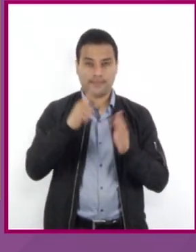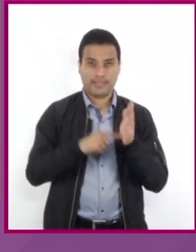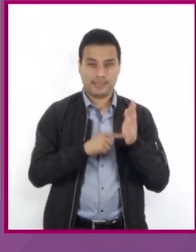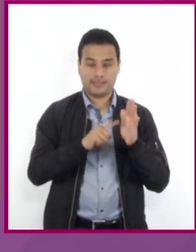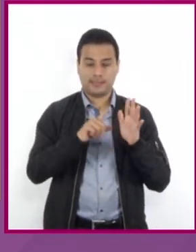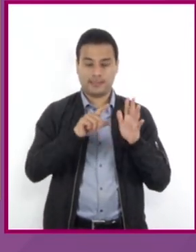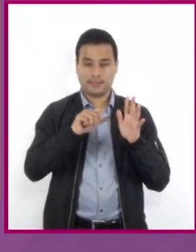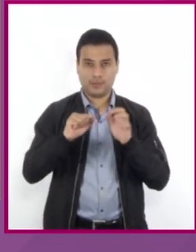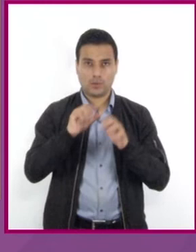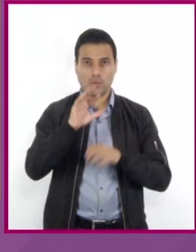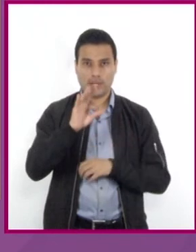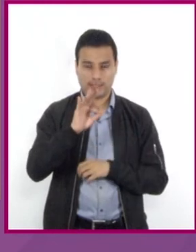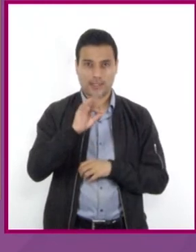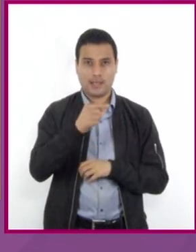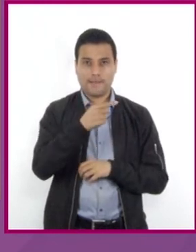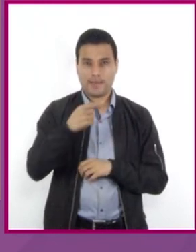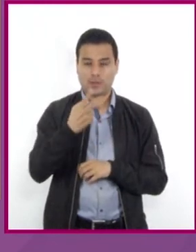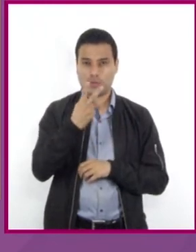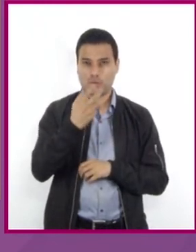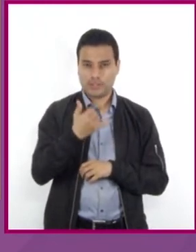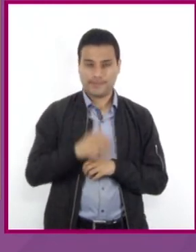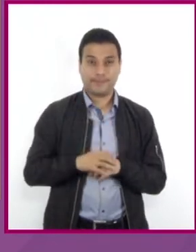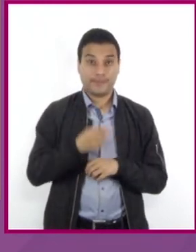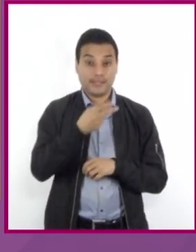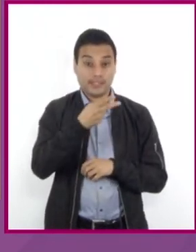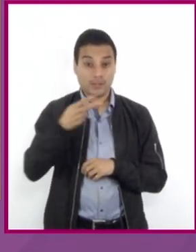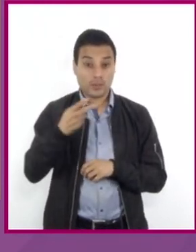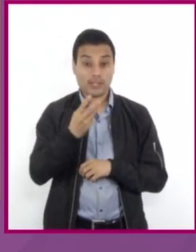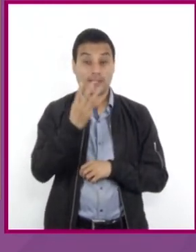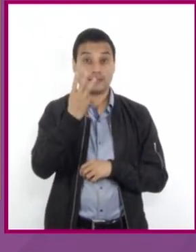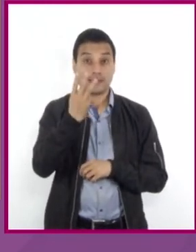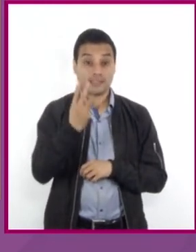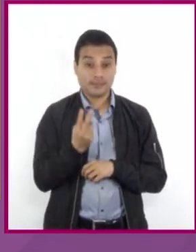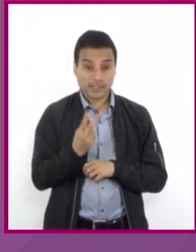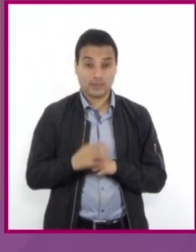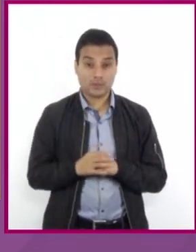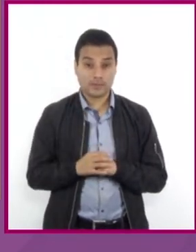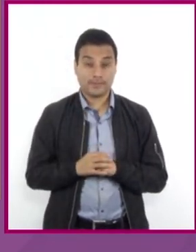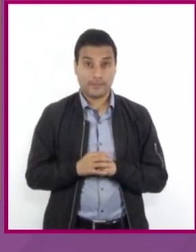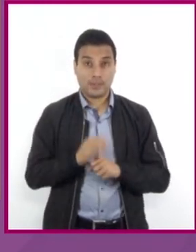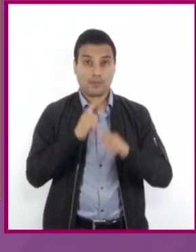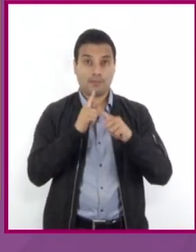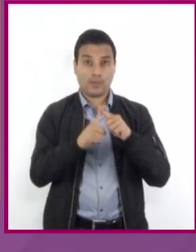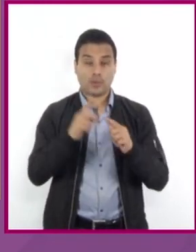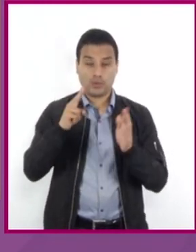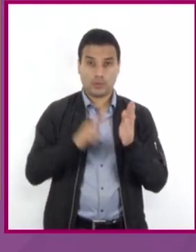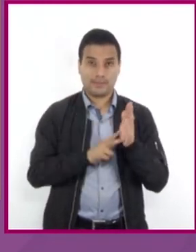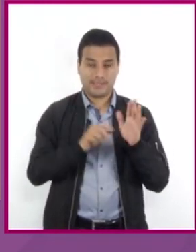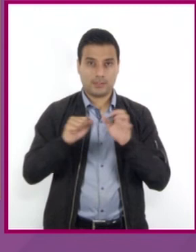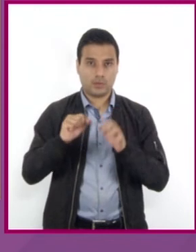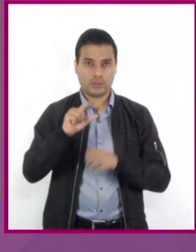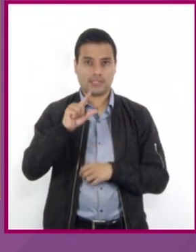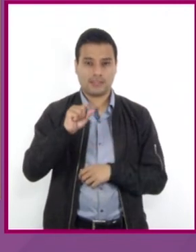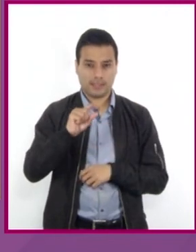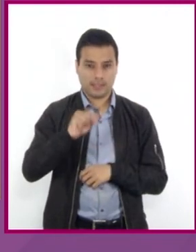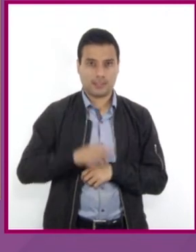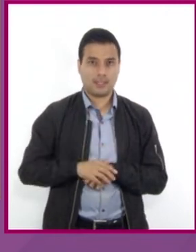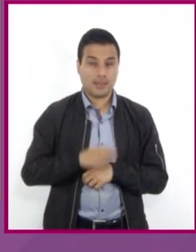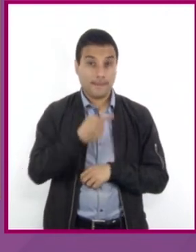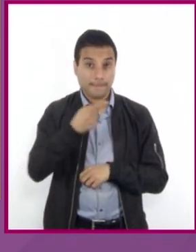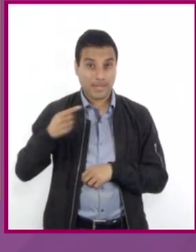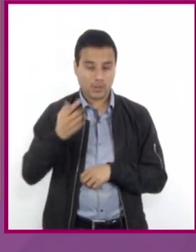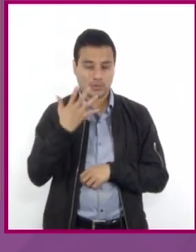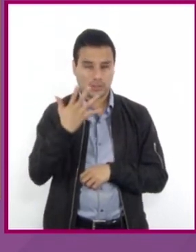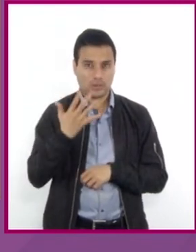menos 2Y que es igual a 3 medios que multiplica a 2670 menos